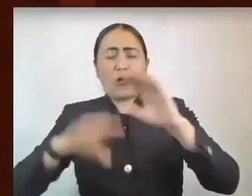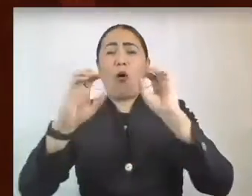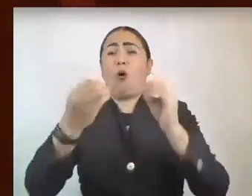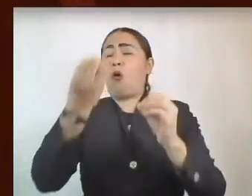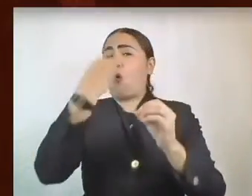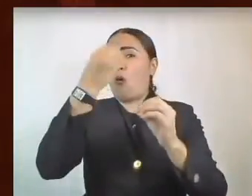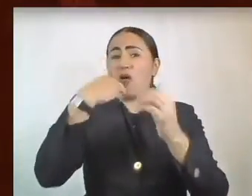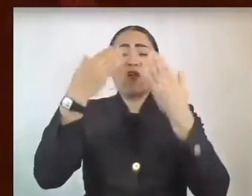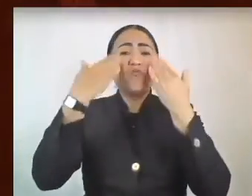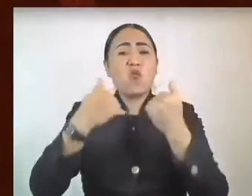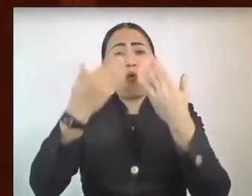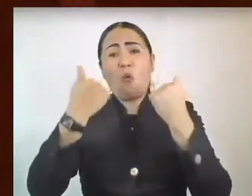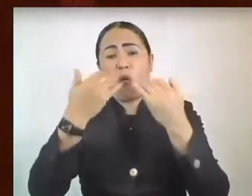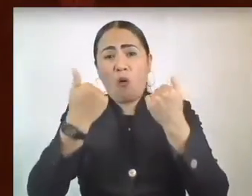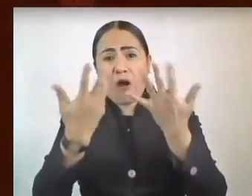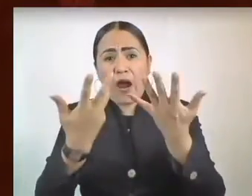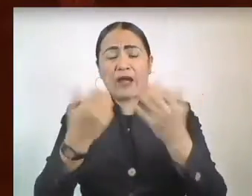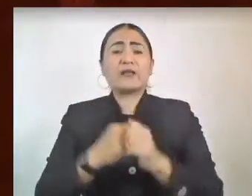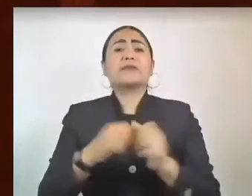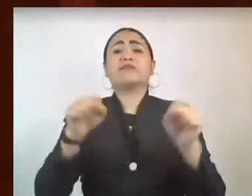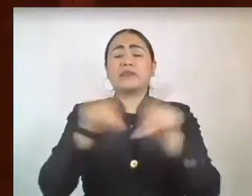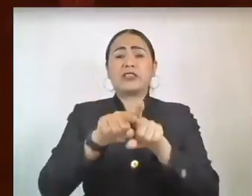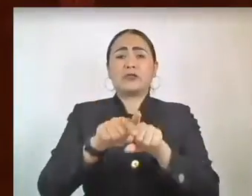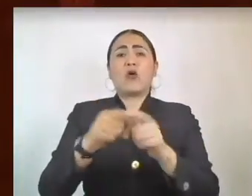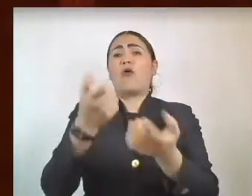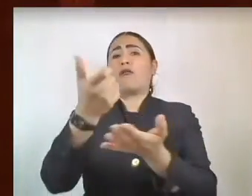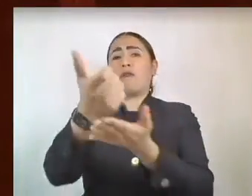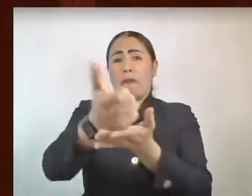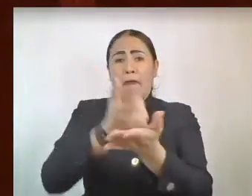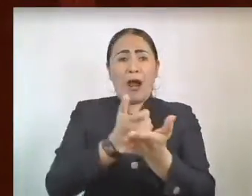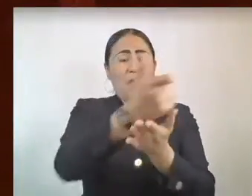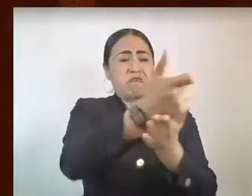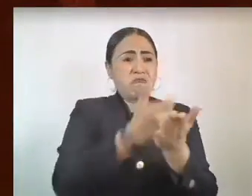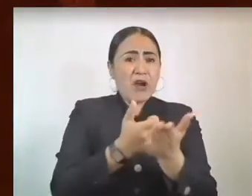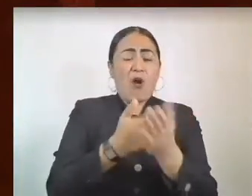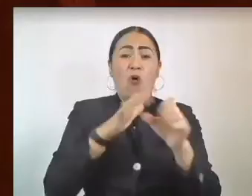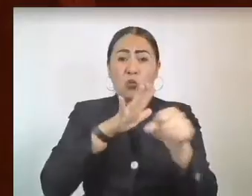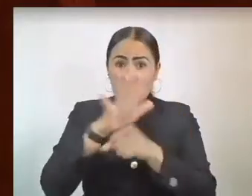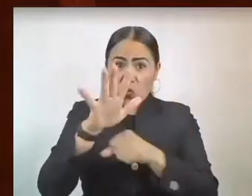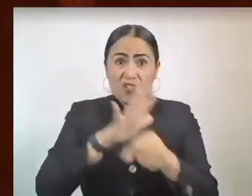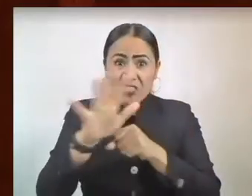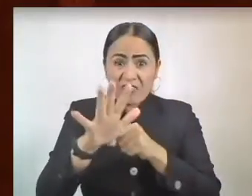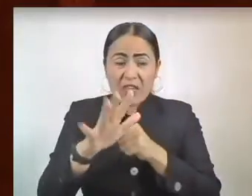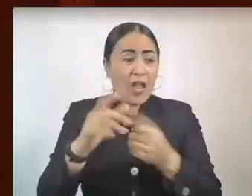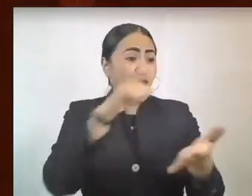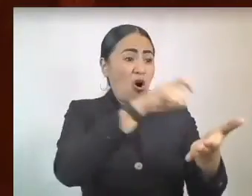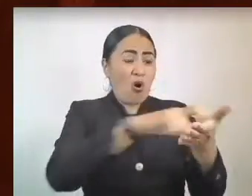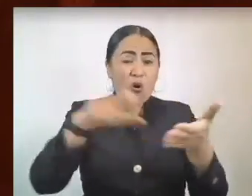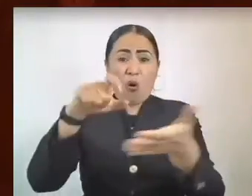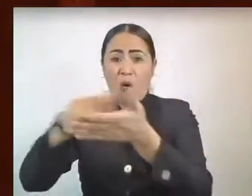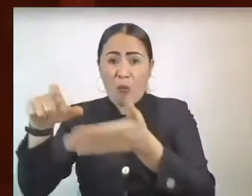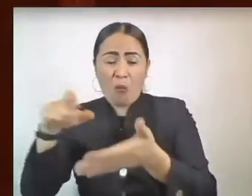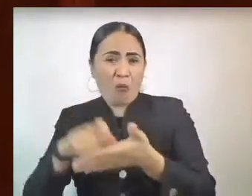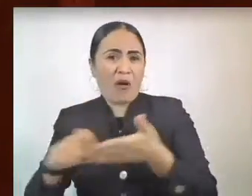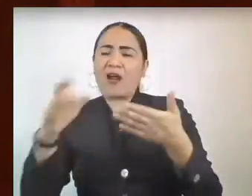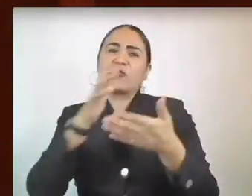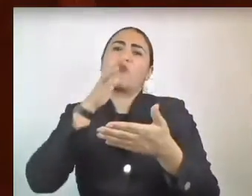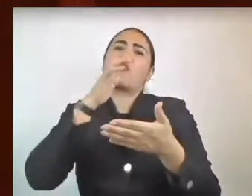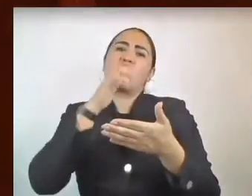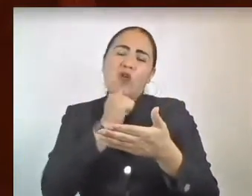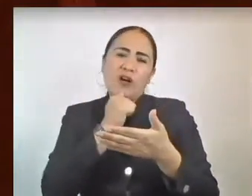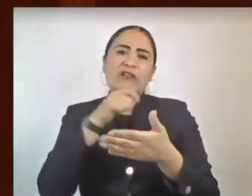así como que su ingreso sea insuficiente para adquirir los bienes y servicios que requiere para